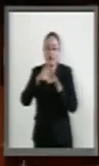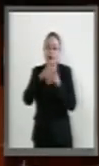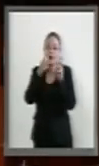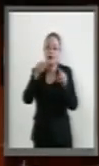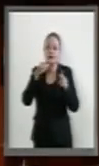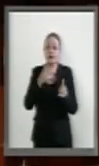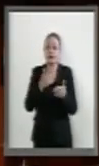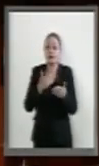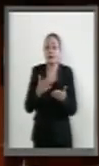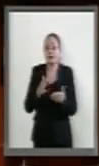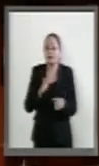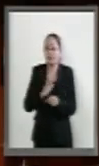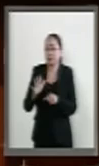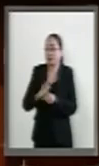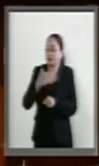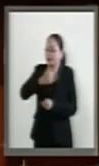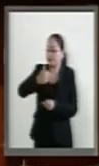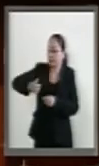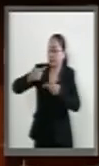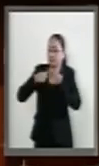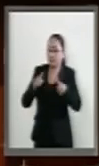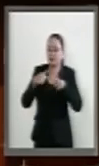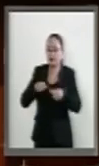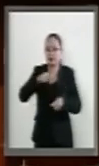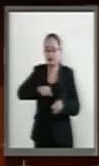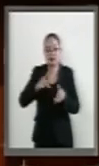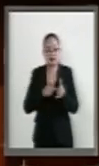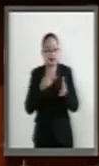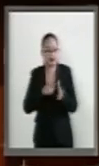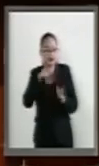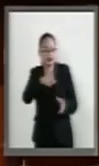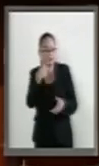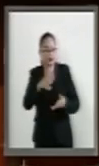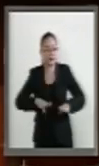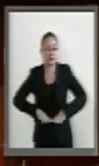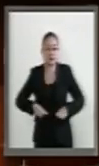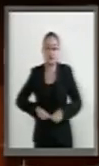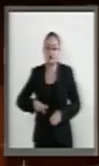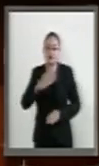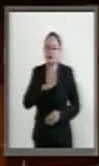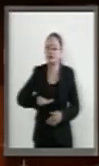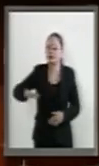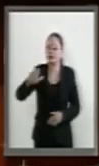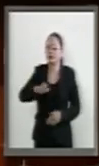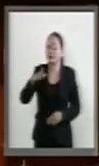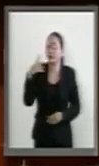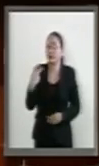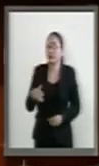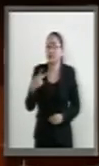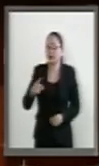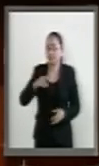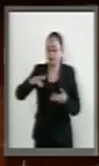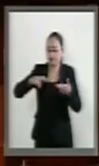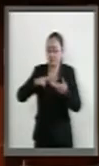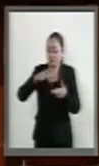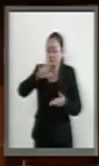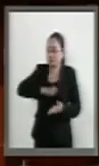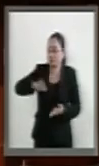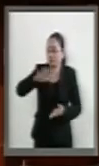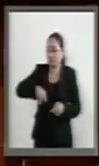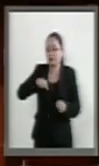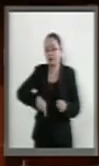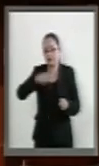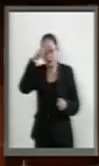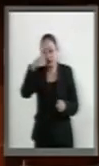de la heterogeneidad que con frecuencia caracteriza a la región, México